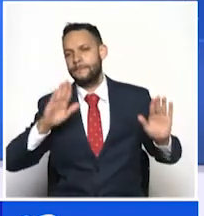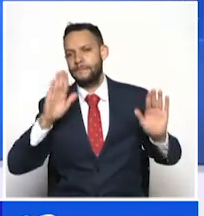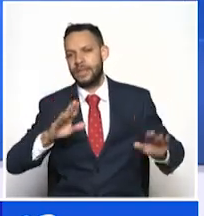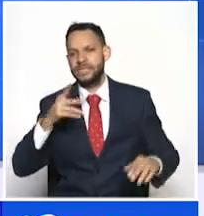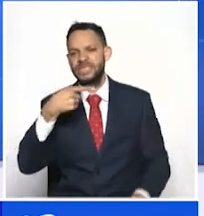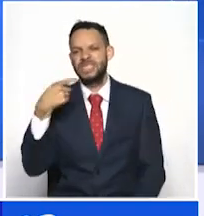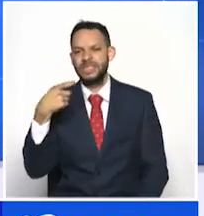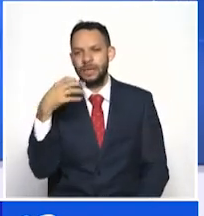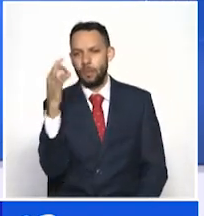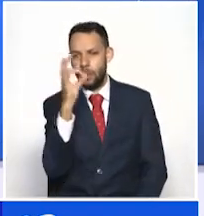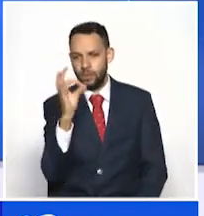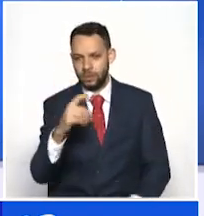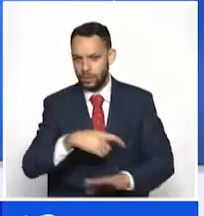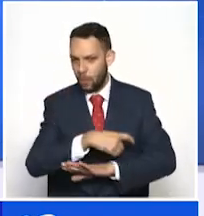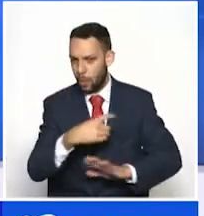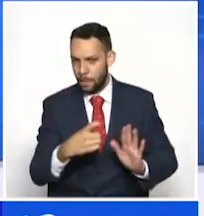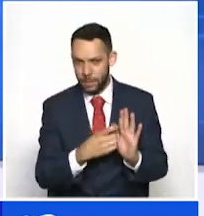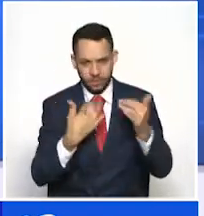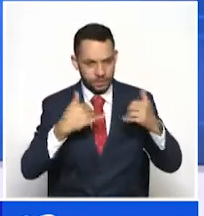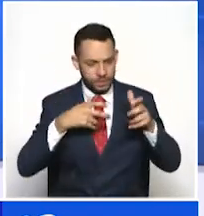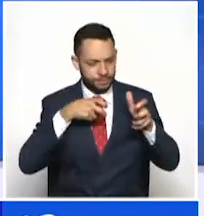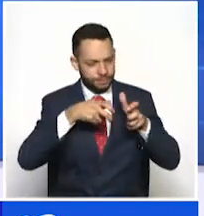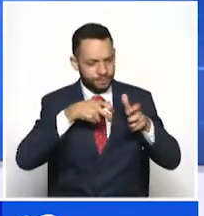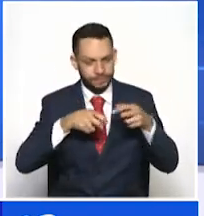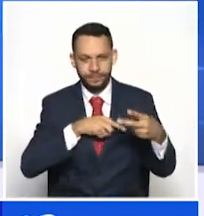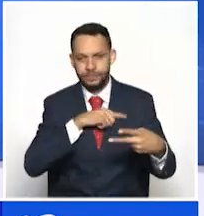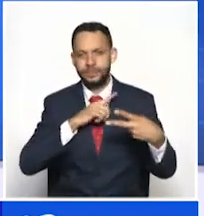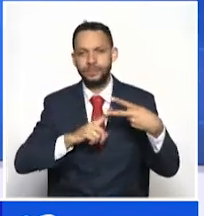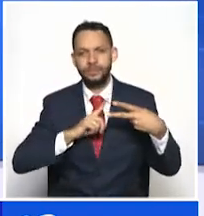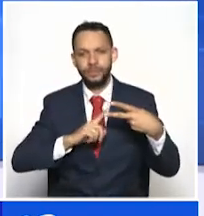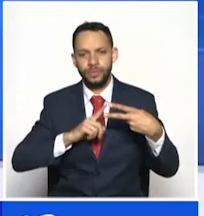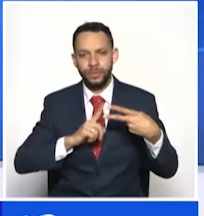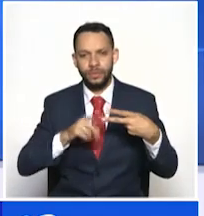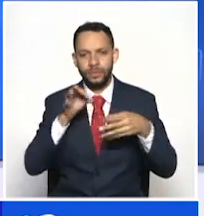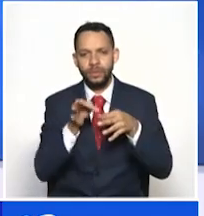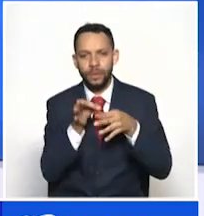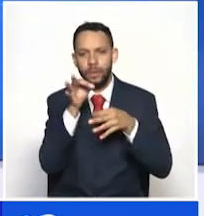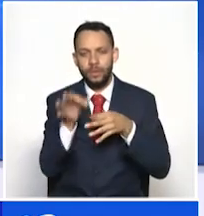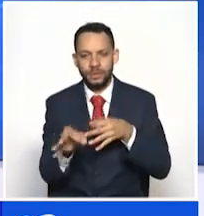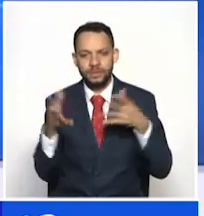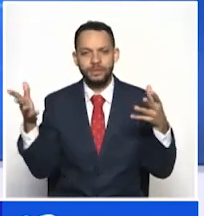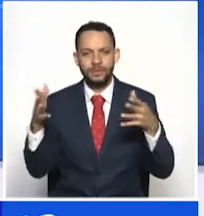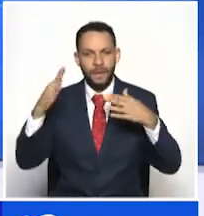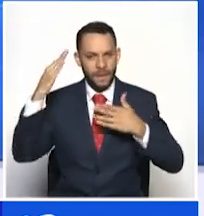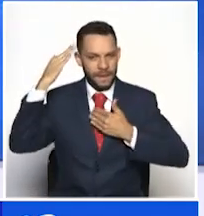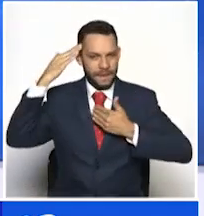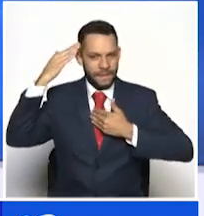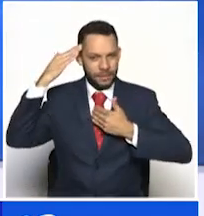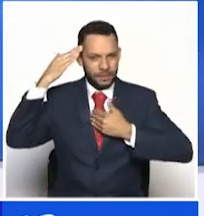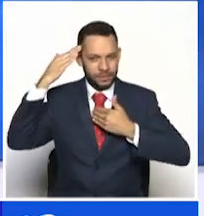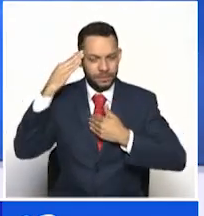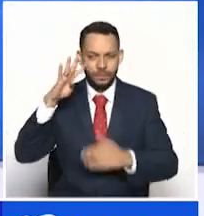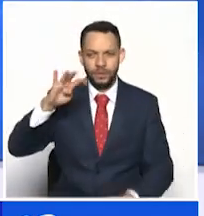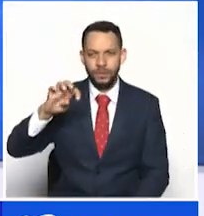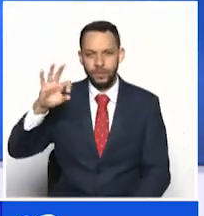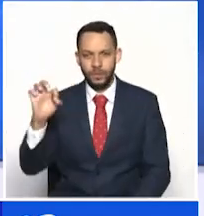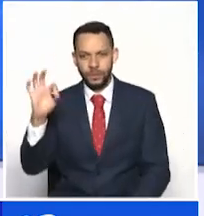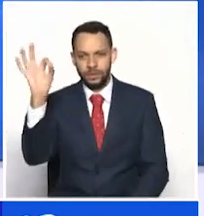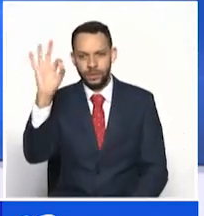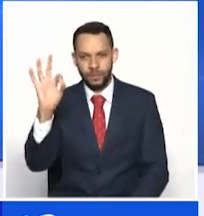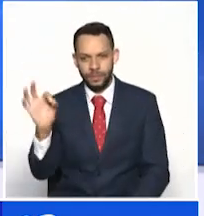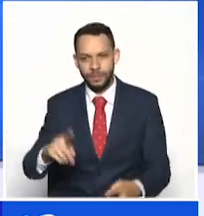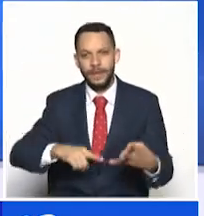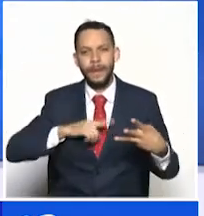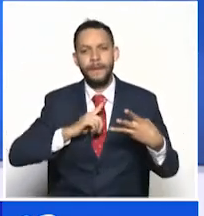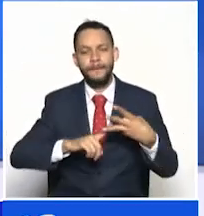de su población vacunada. En segundo lugar está el municipio de Anserma con el 98%. Tercer lugar,